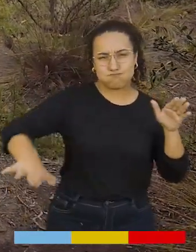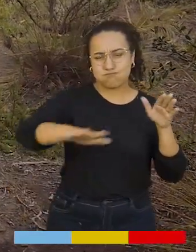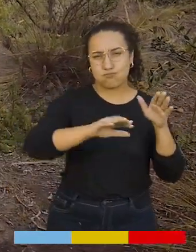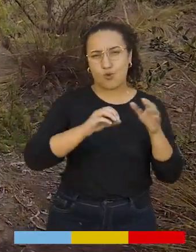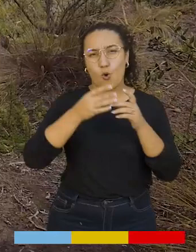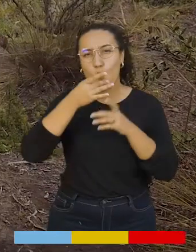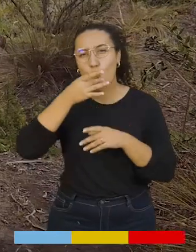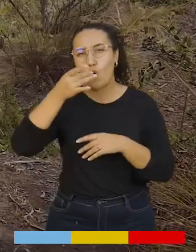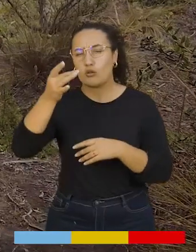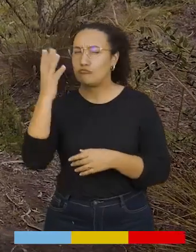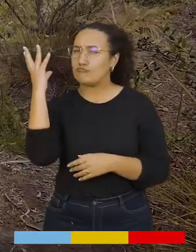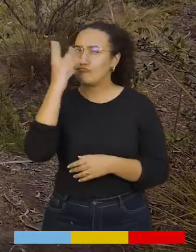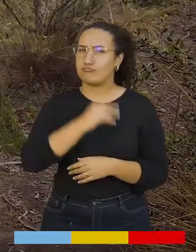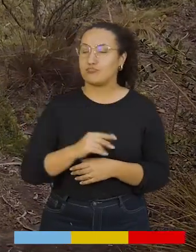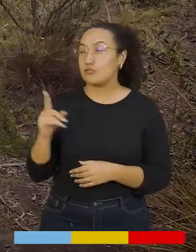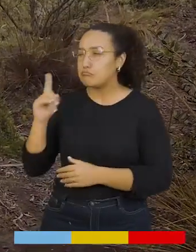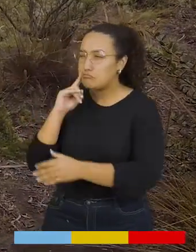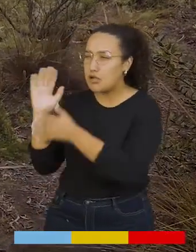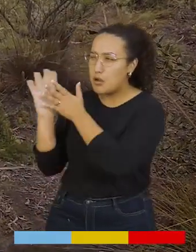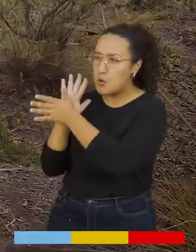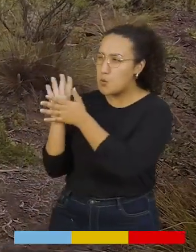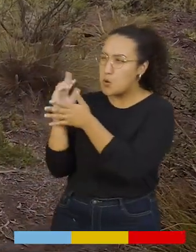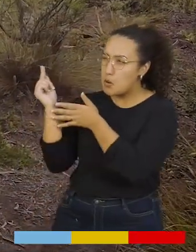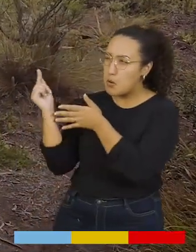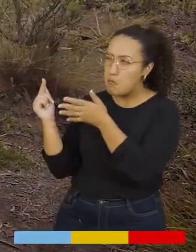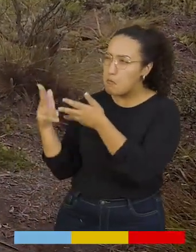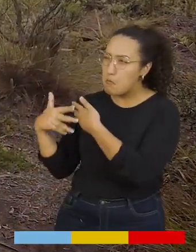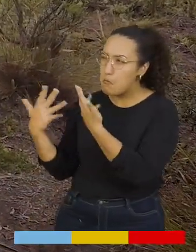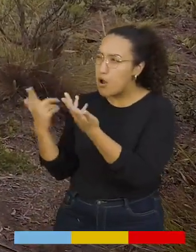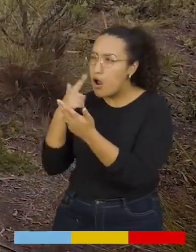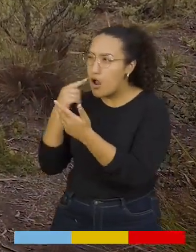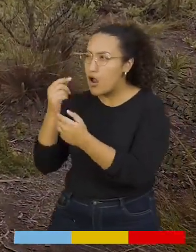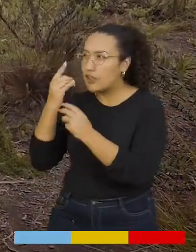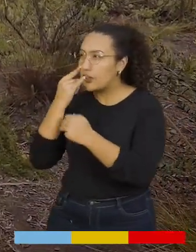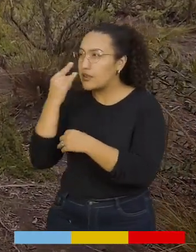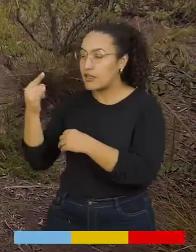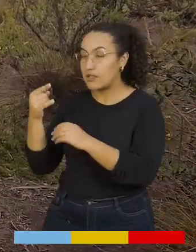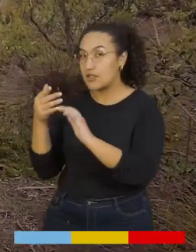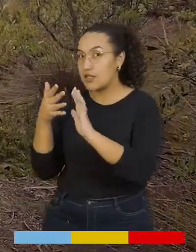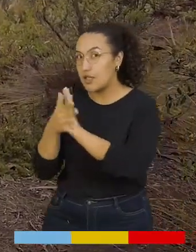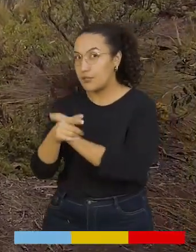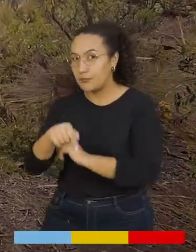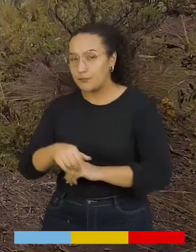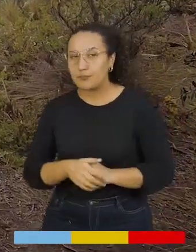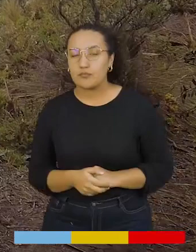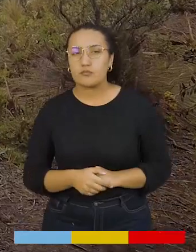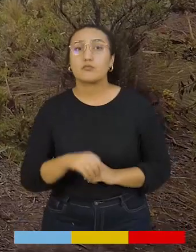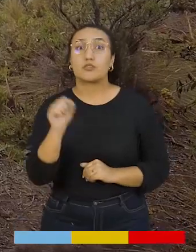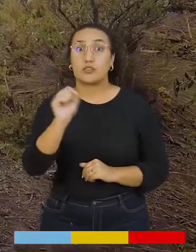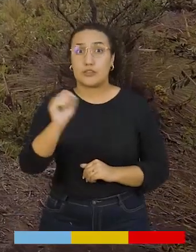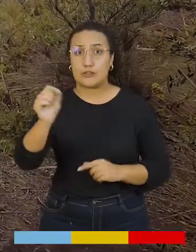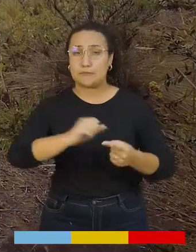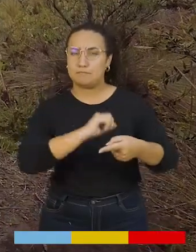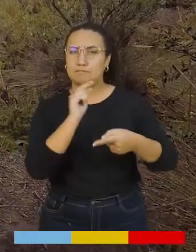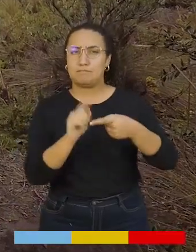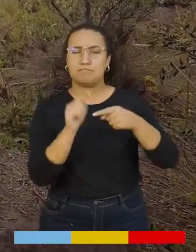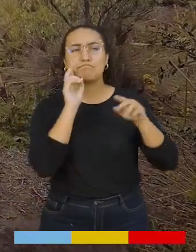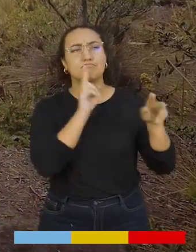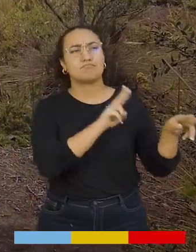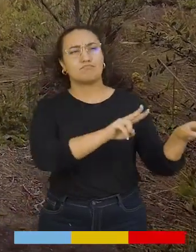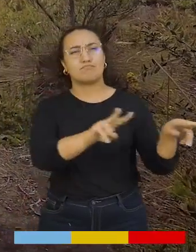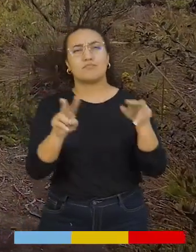curiosos de este lugar. Bueno, pues acá primero que tomo tenemos una vista muy espectacular, donde se ve todo el Valle de Ubaté.